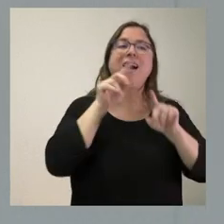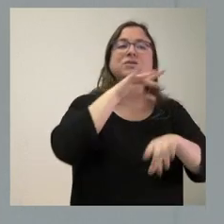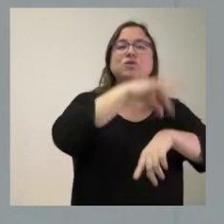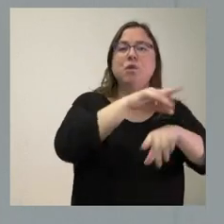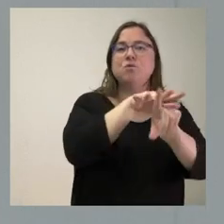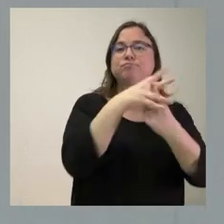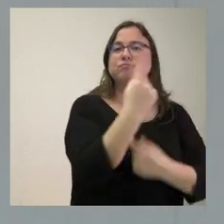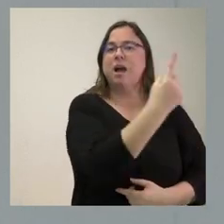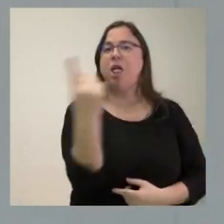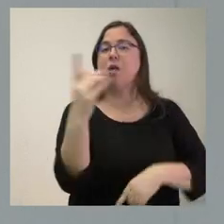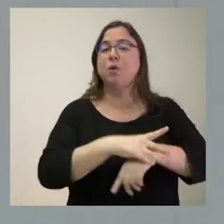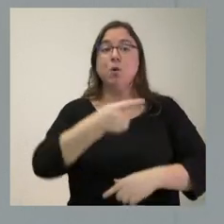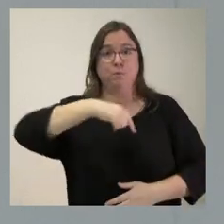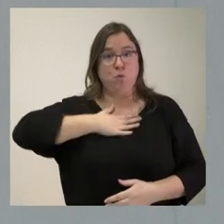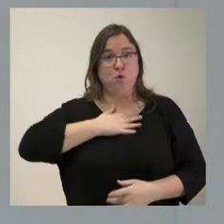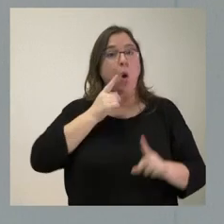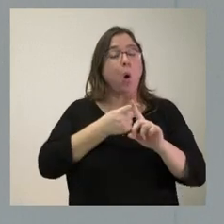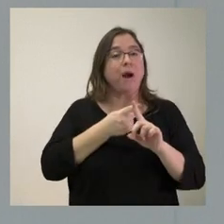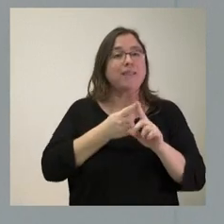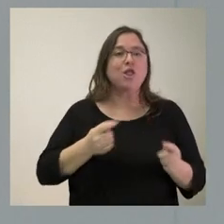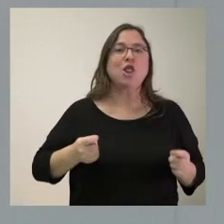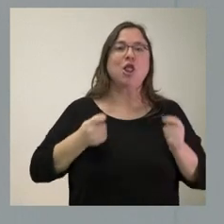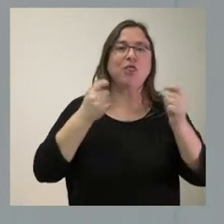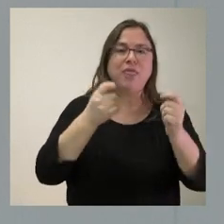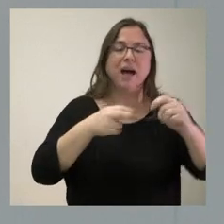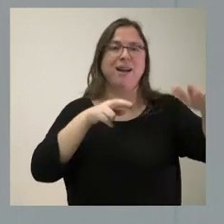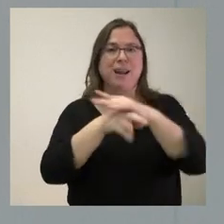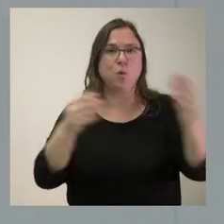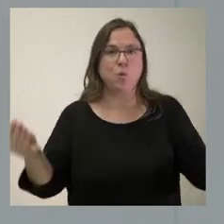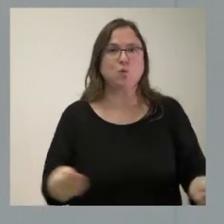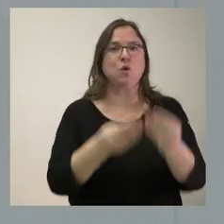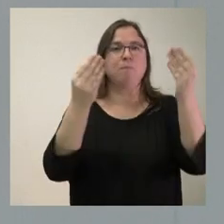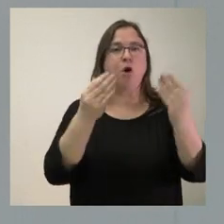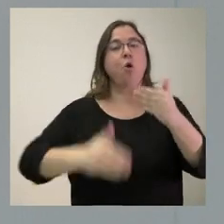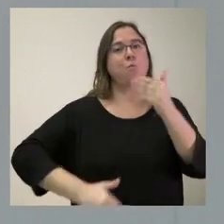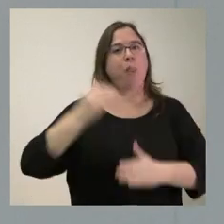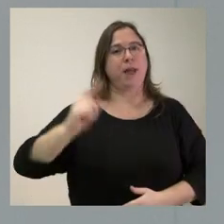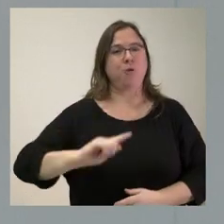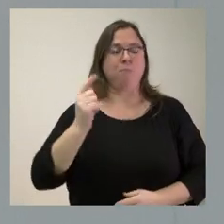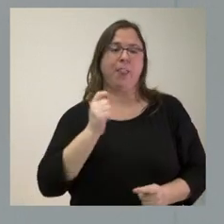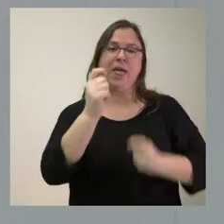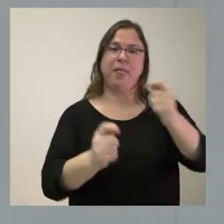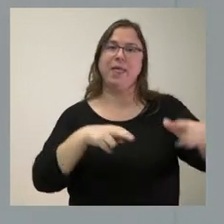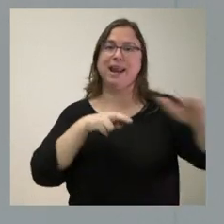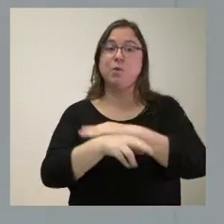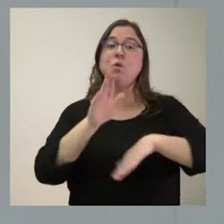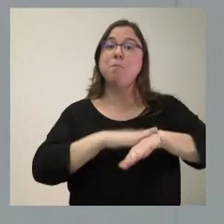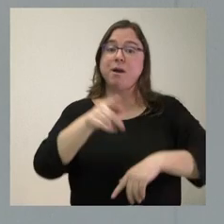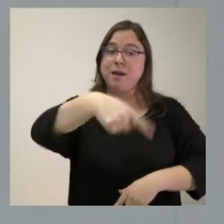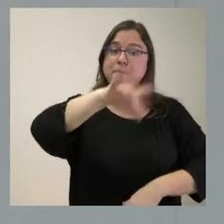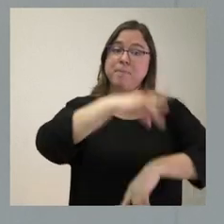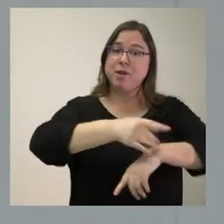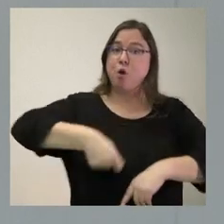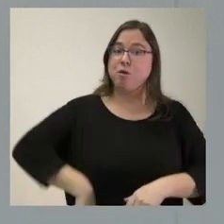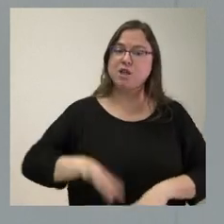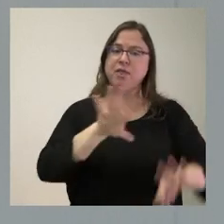Nuestra misión es mejorar los medios, modernizarles, dotarles, para que los profesionales puedan tomar las mejores decisiones y